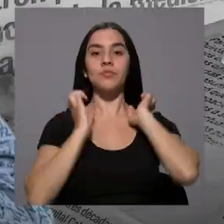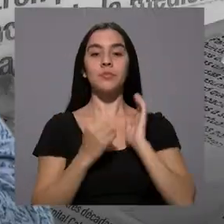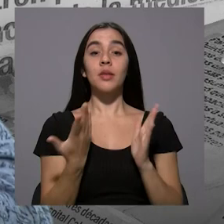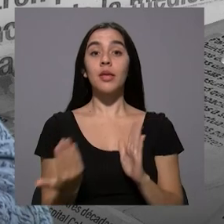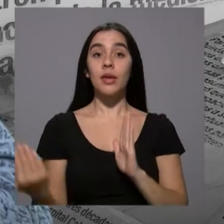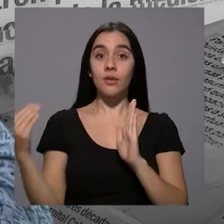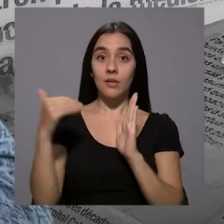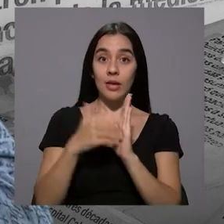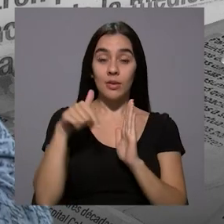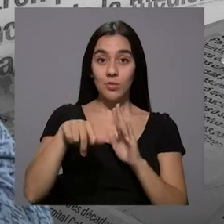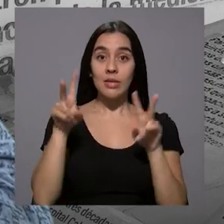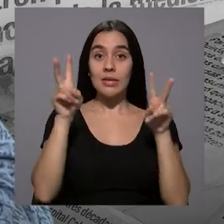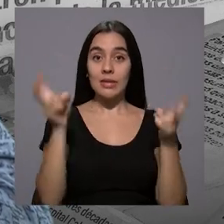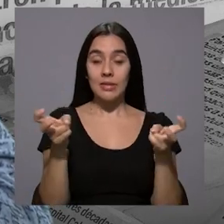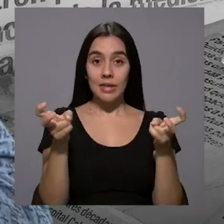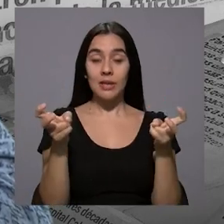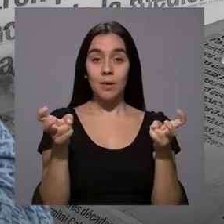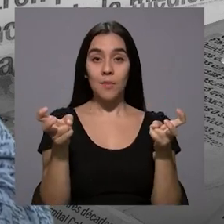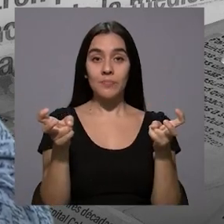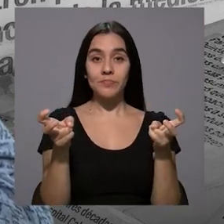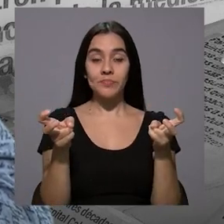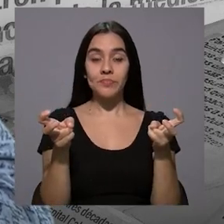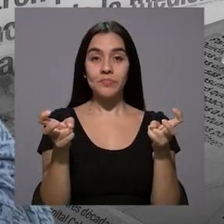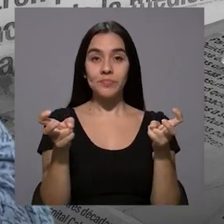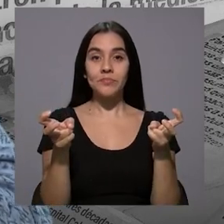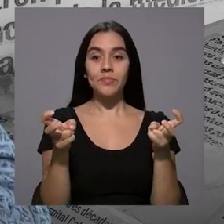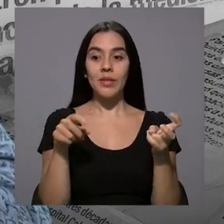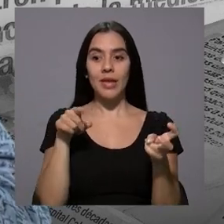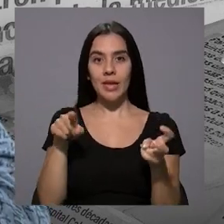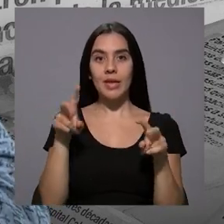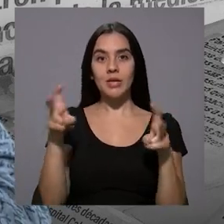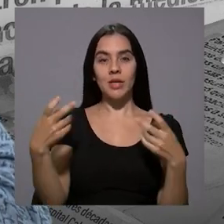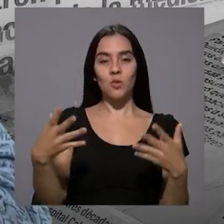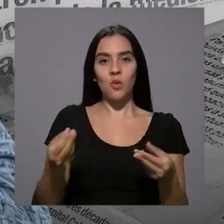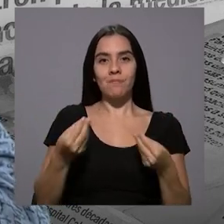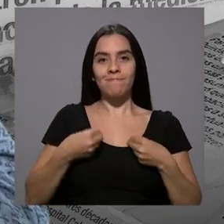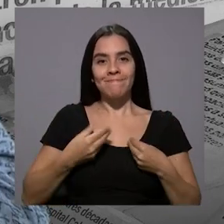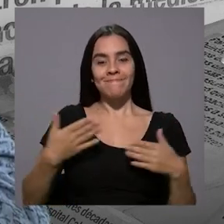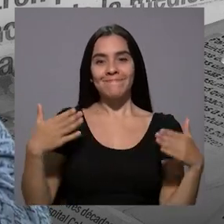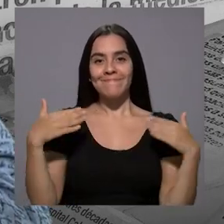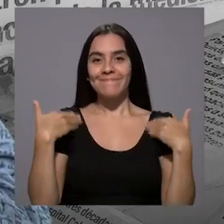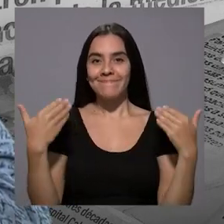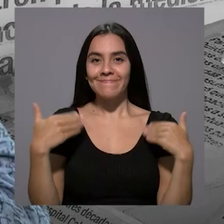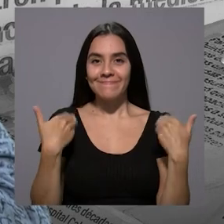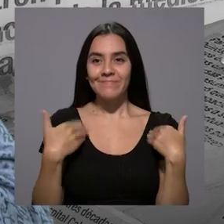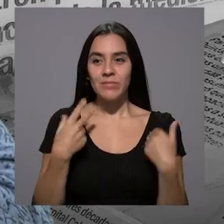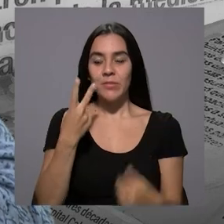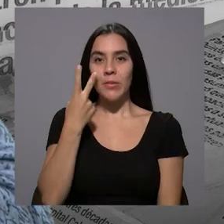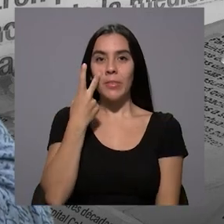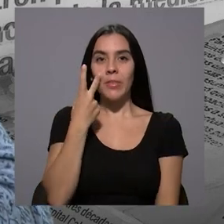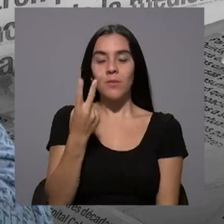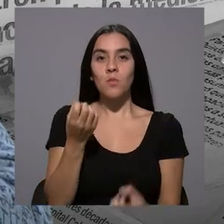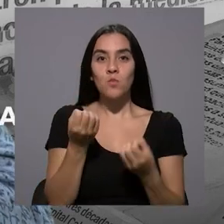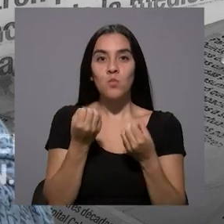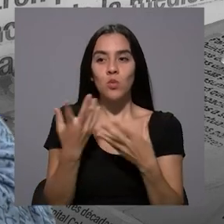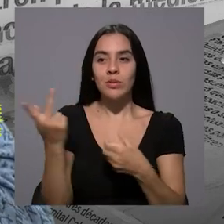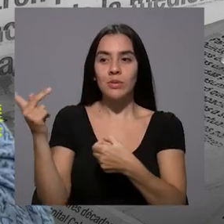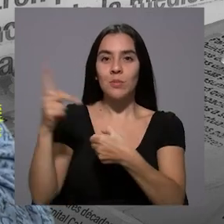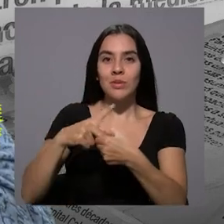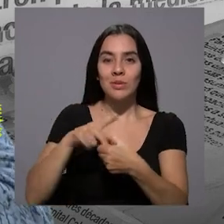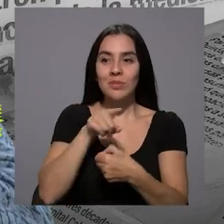Y regresamos con este tema que nos llena de alegría de ver la cantidad de